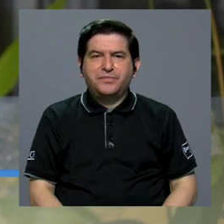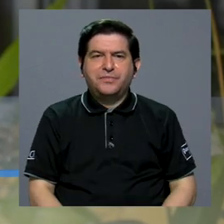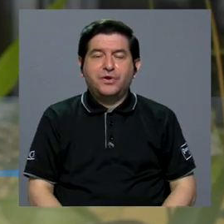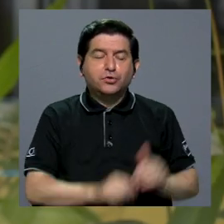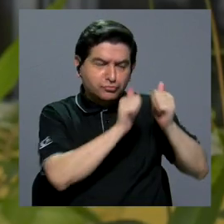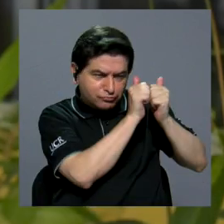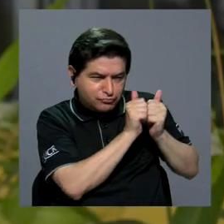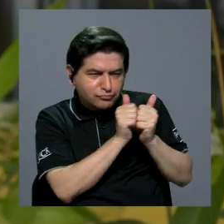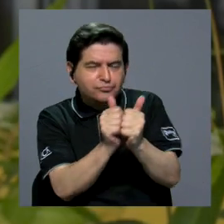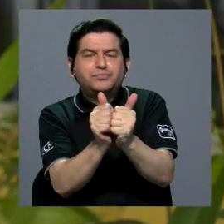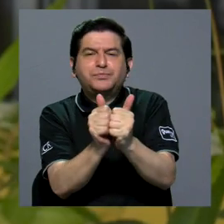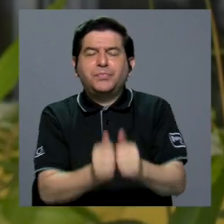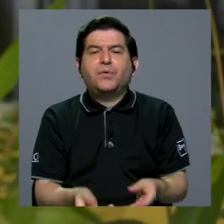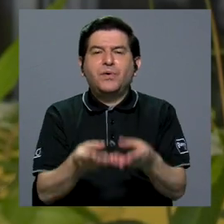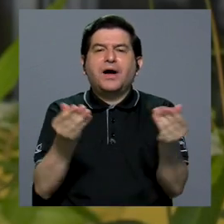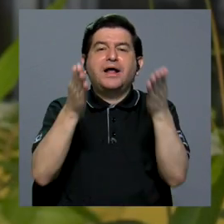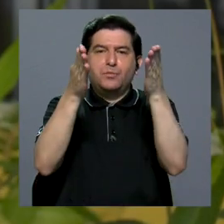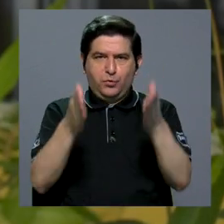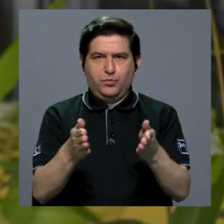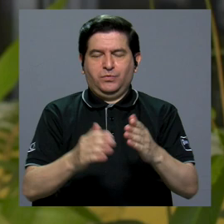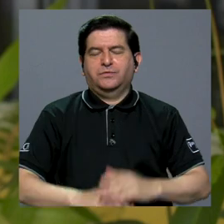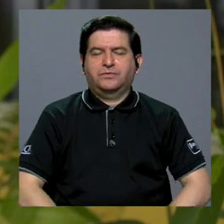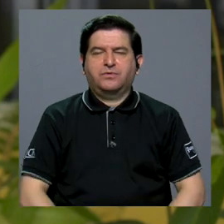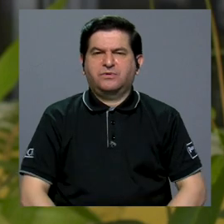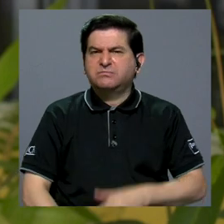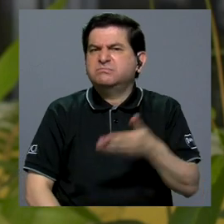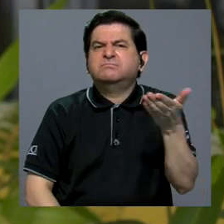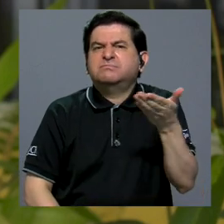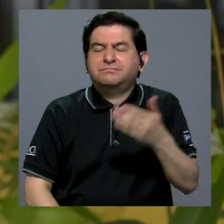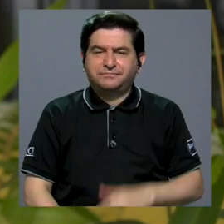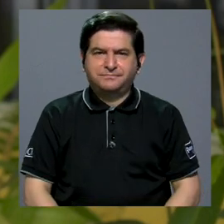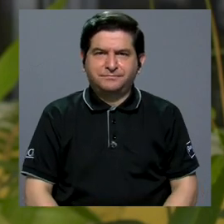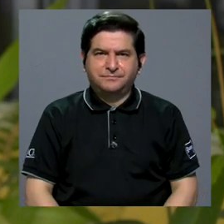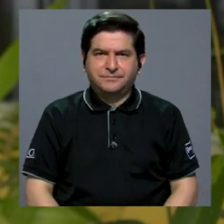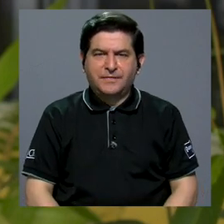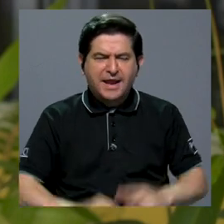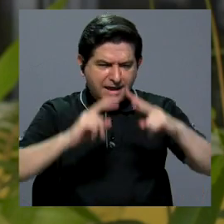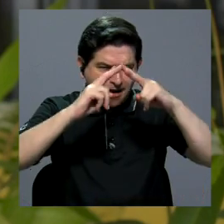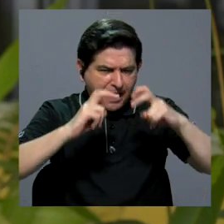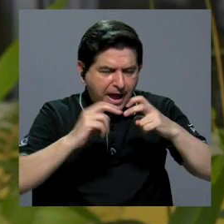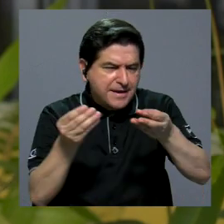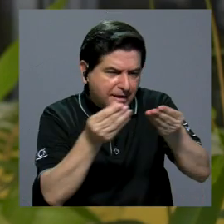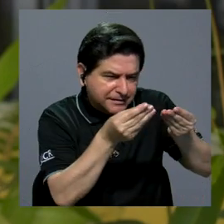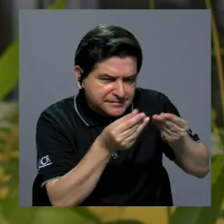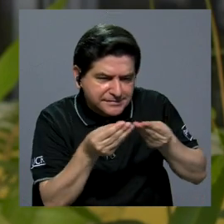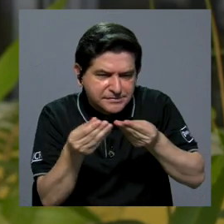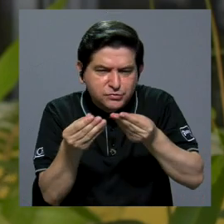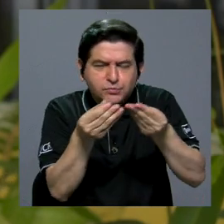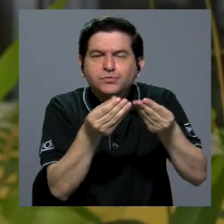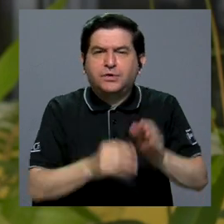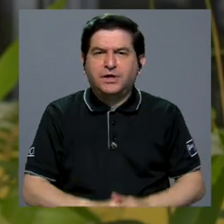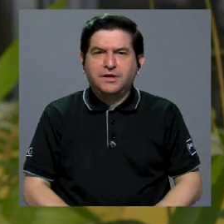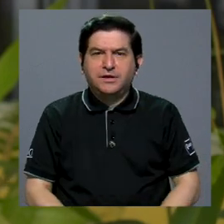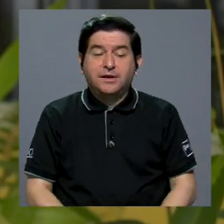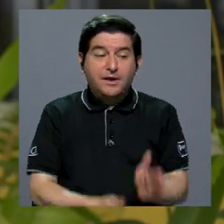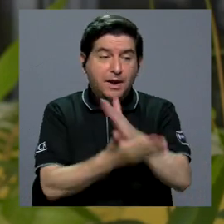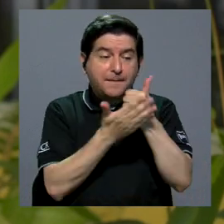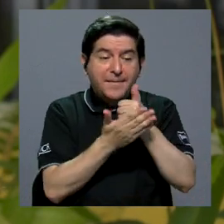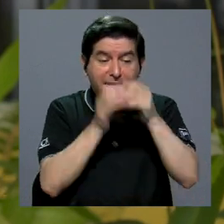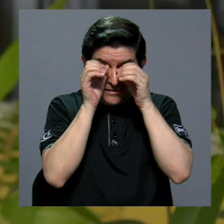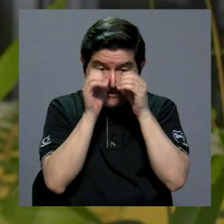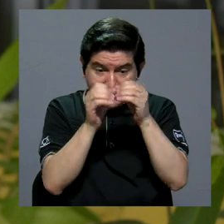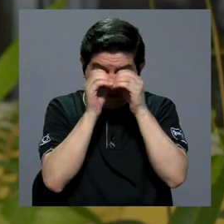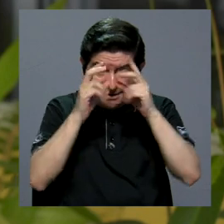acompañamiento a nuestros productores. ¿En qué? En hacerles análisis de suelos para ver la parte